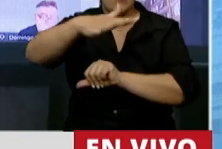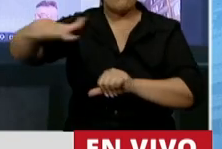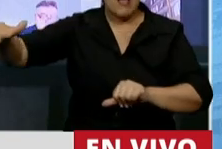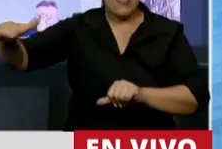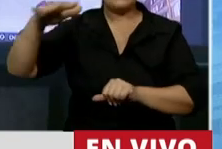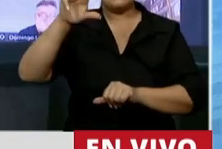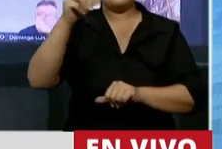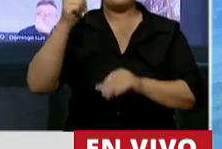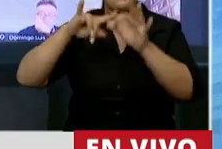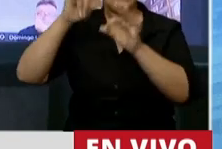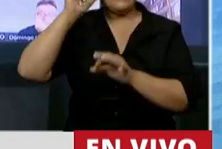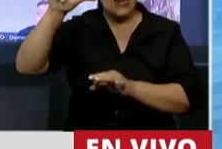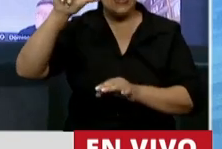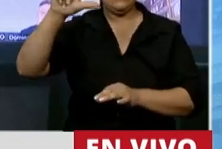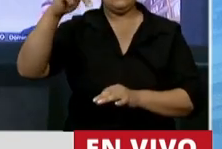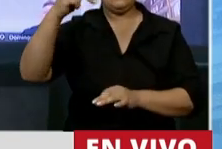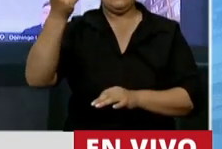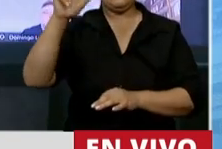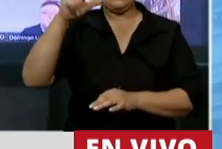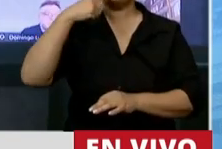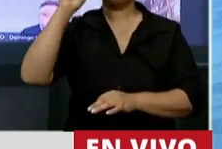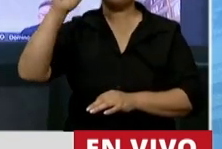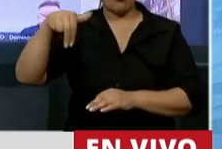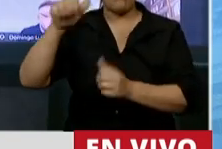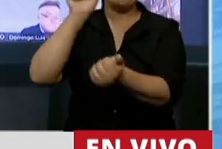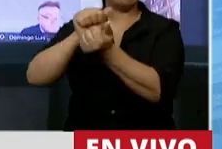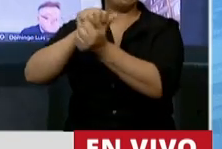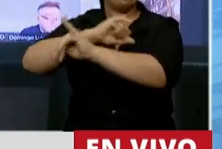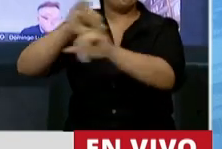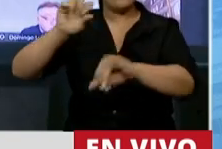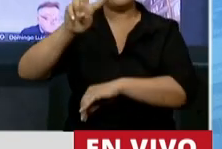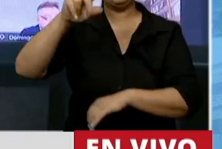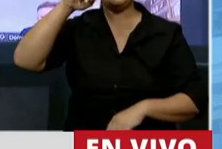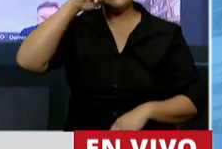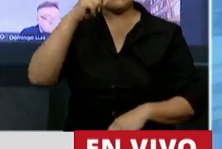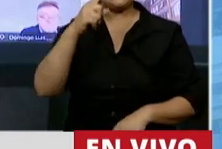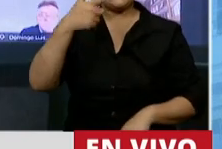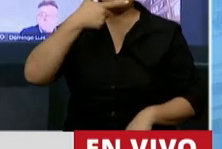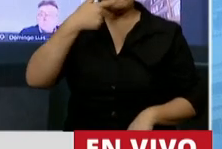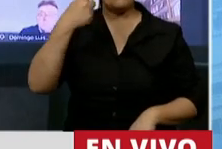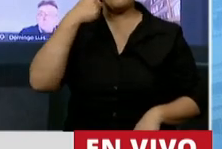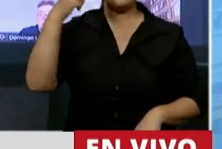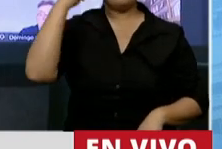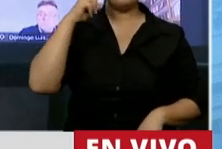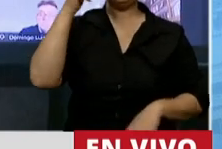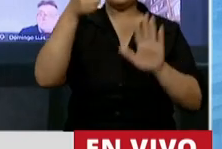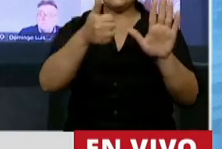Carson, Rachel Carson, que fue publicado el 27 de septiembre de 1962.